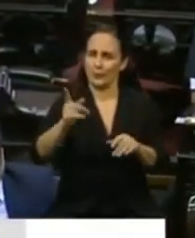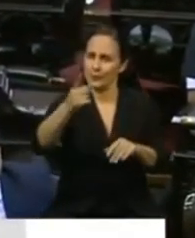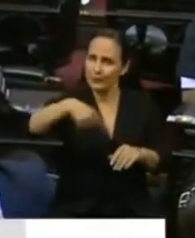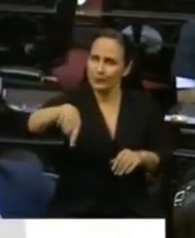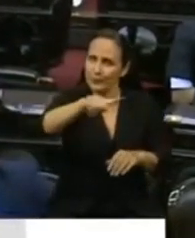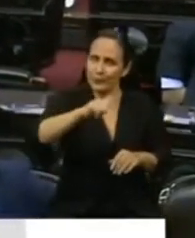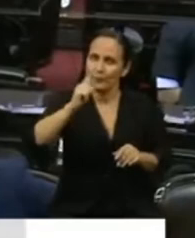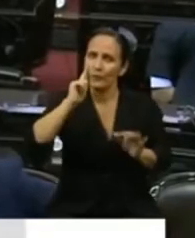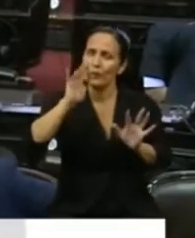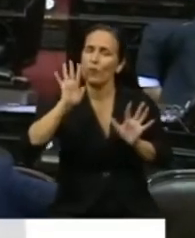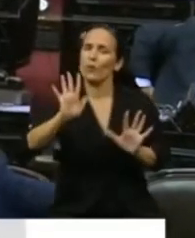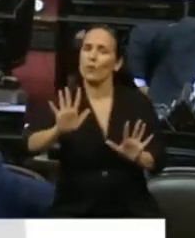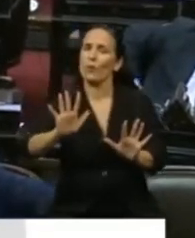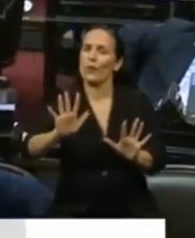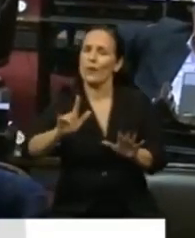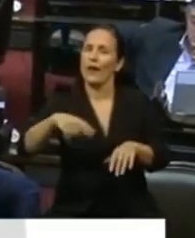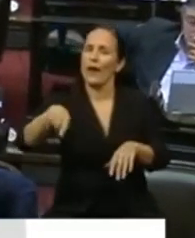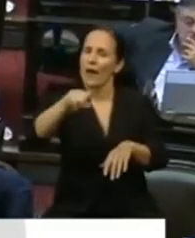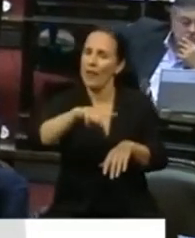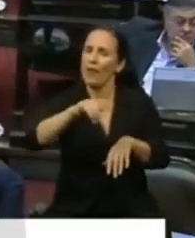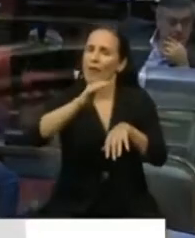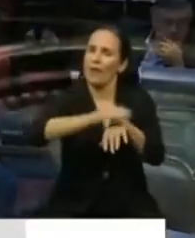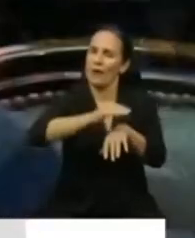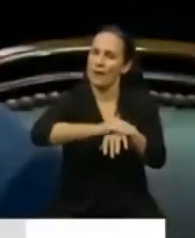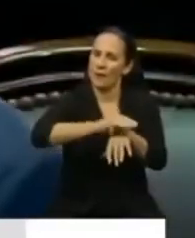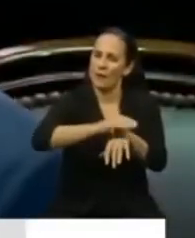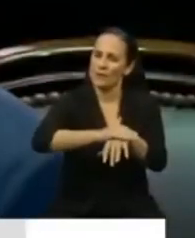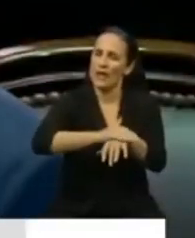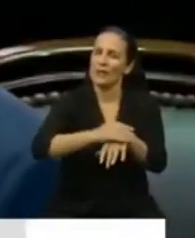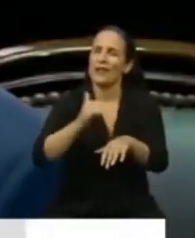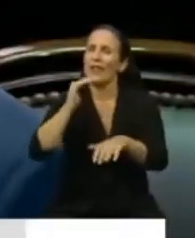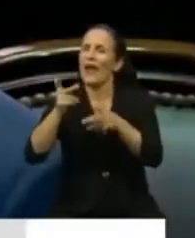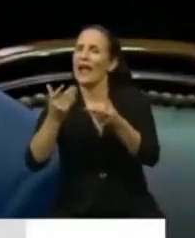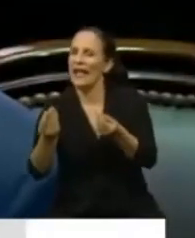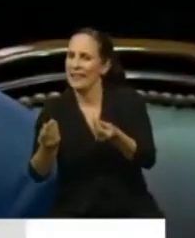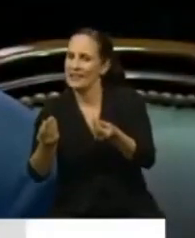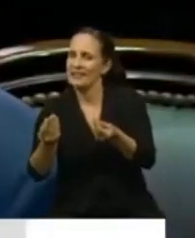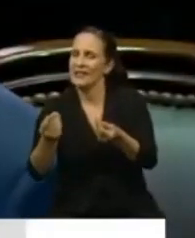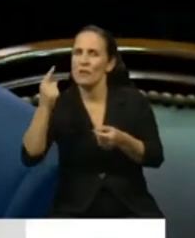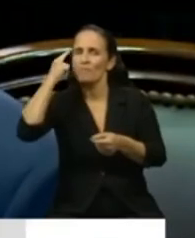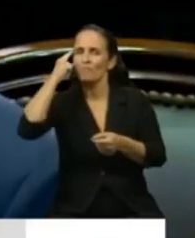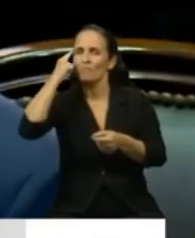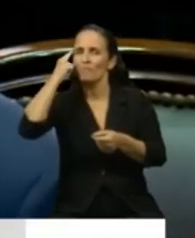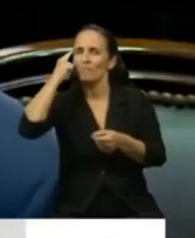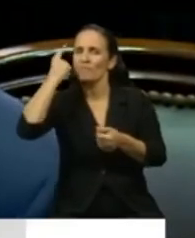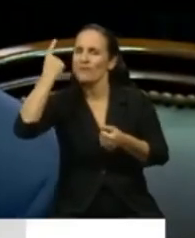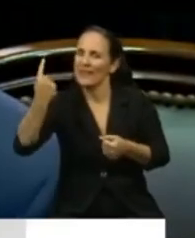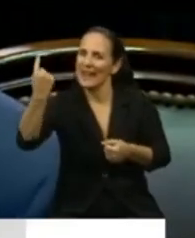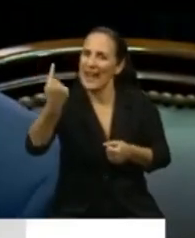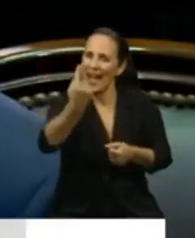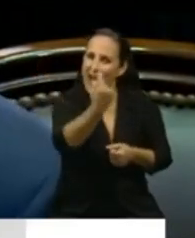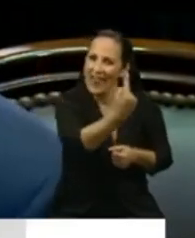mucho cuidado con las manifestaciones, con la responsabilidad, con la cordura que cada uno de los aquí presentes